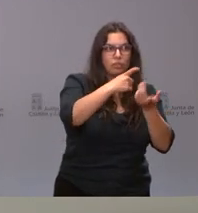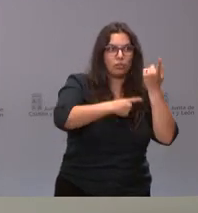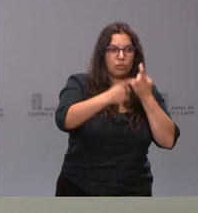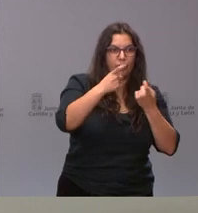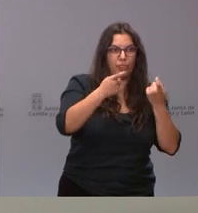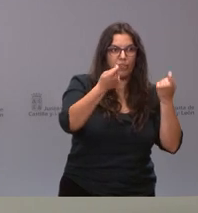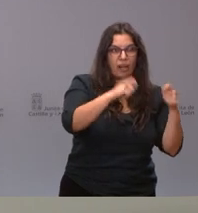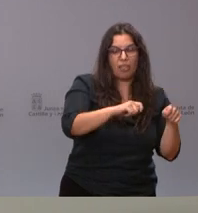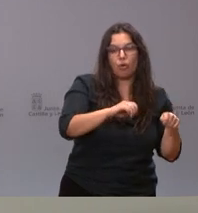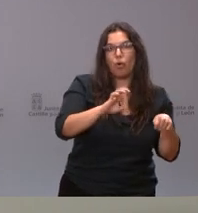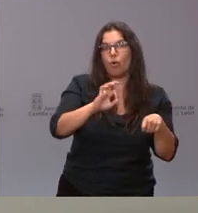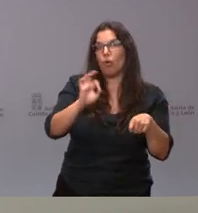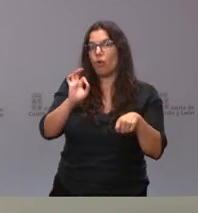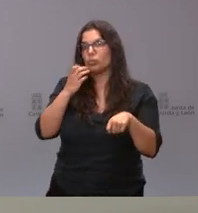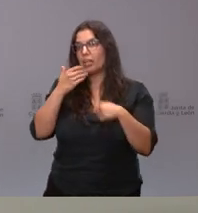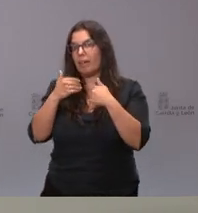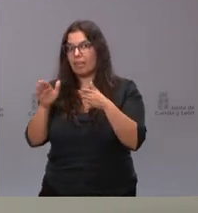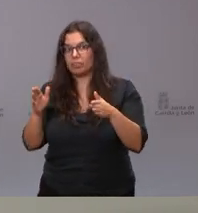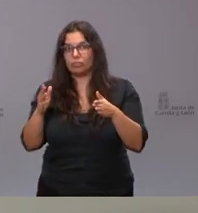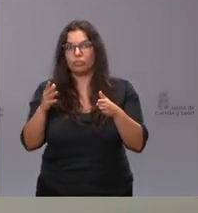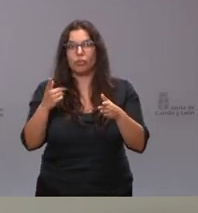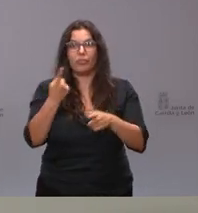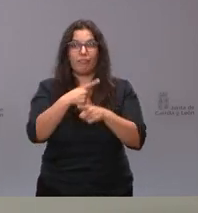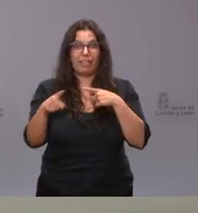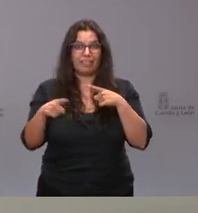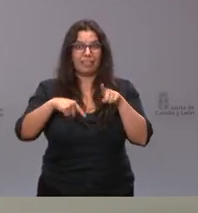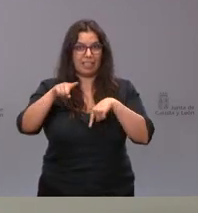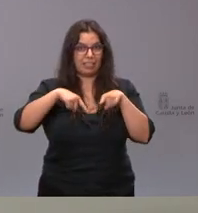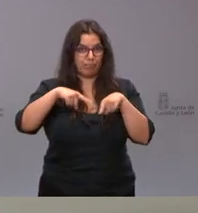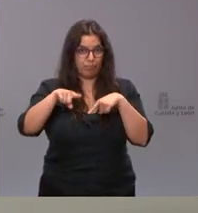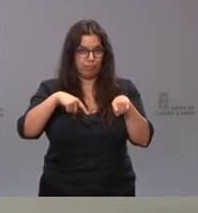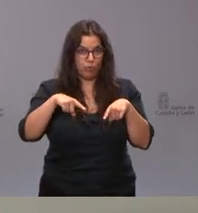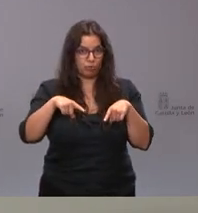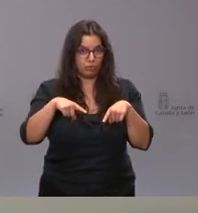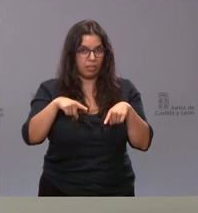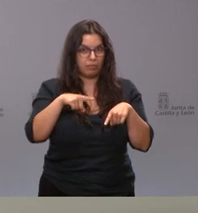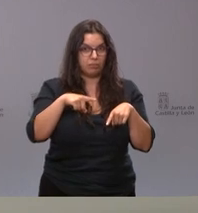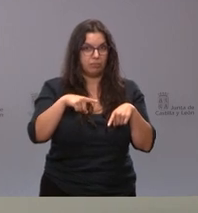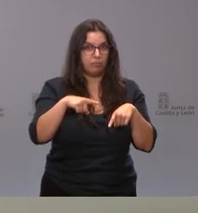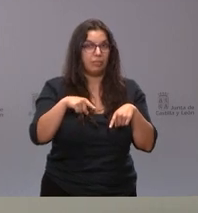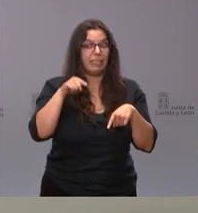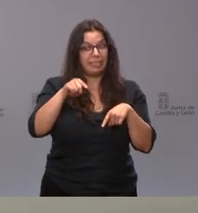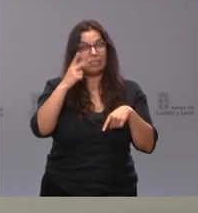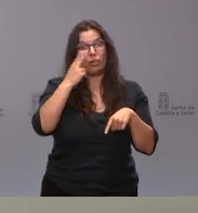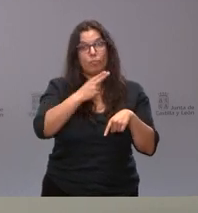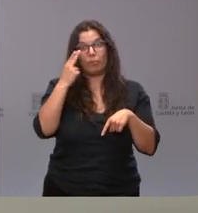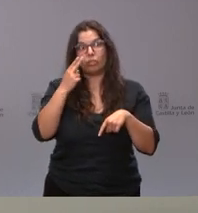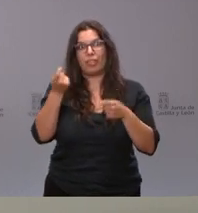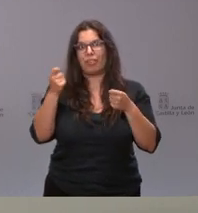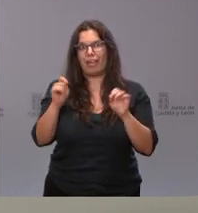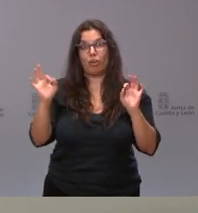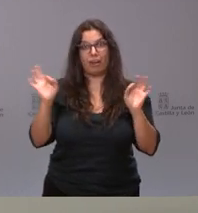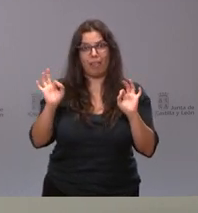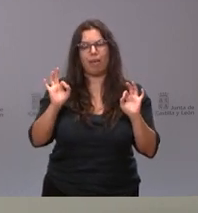de transporte donde no se van a cerrar los consultorios locales, que es el compromiso que ha asumido la Junta de Castilla y León. En ese punto de vista,